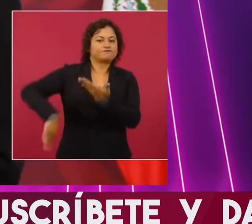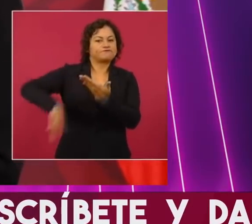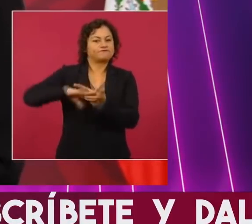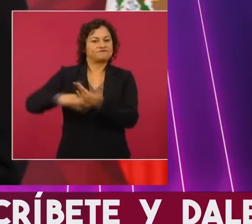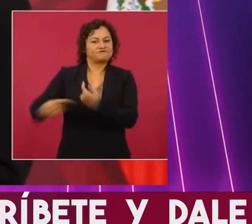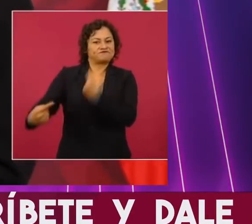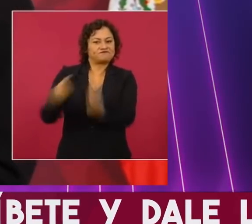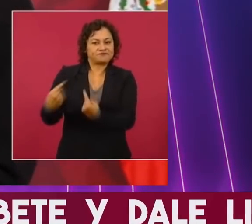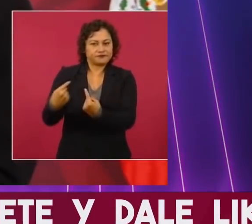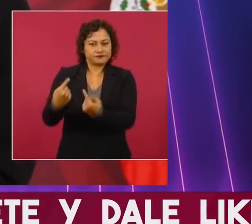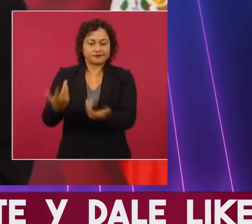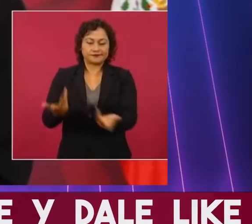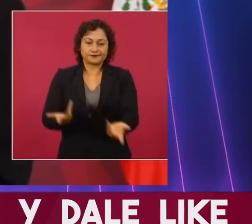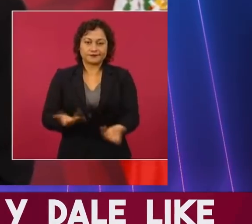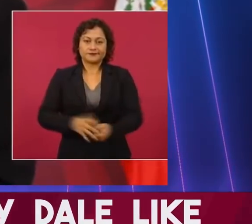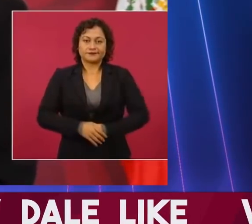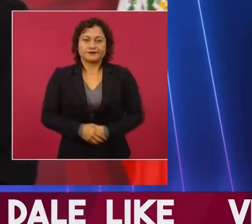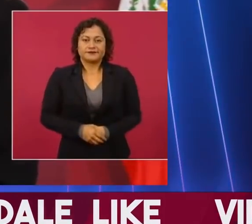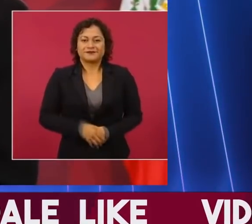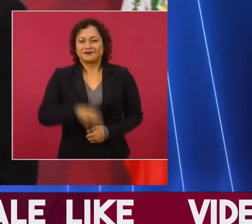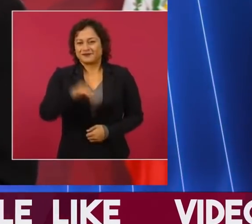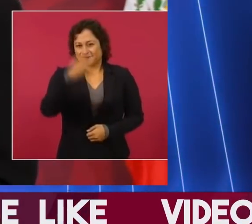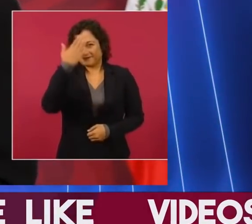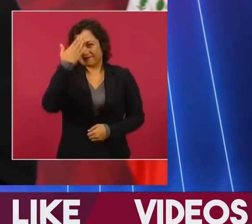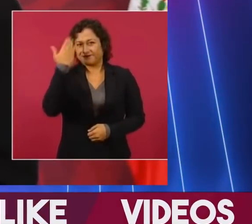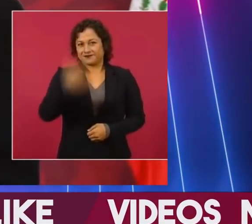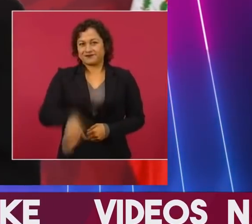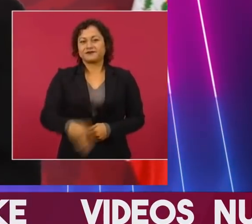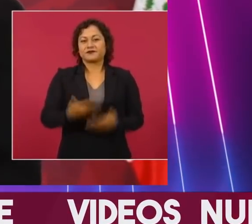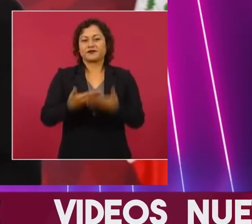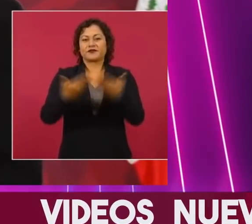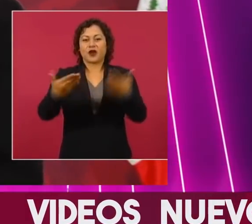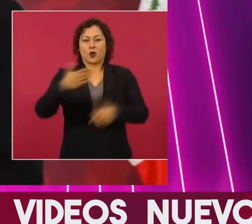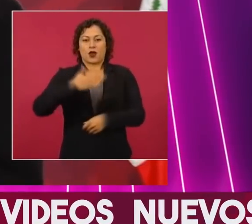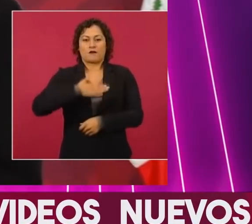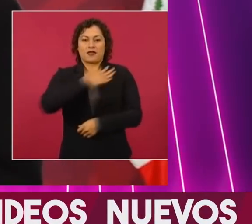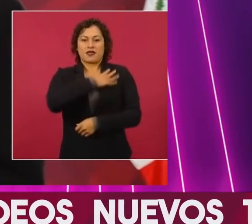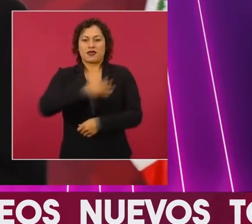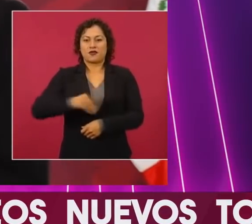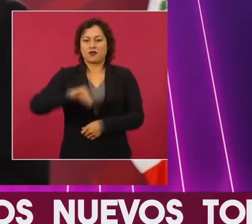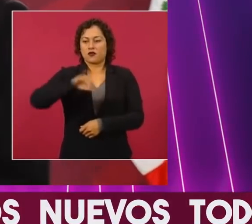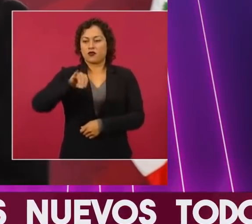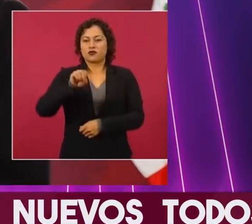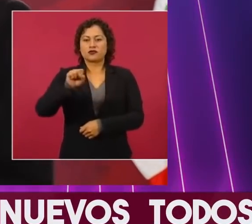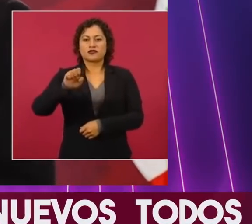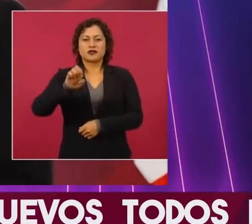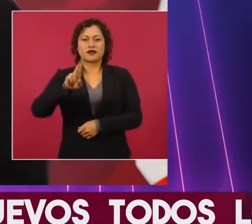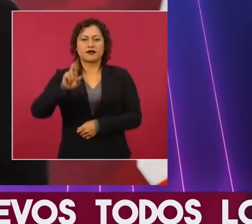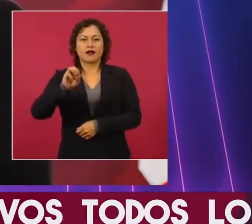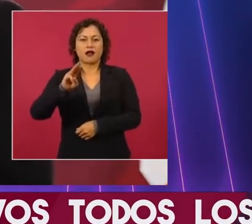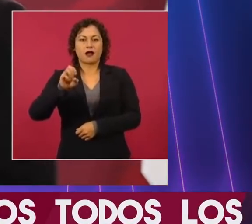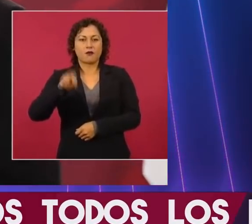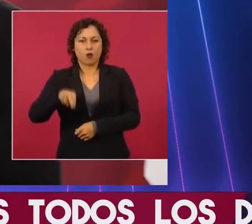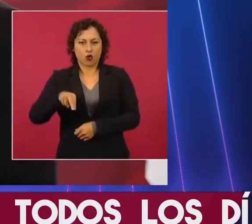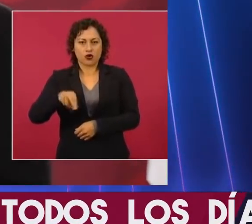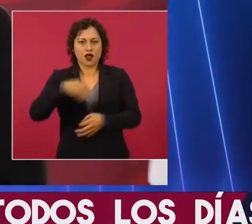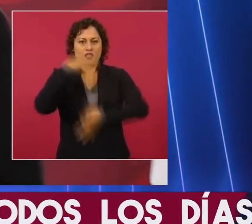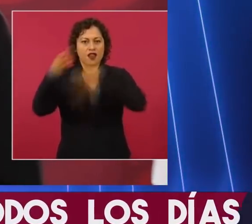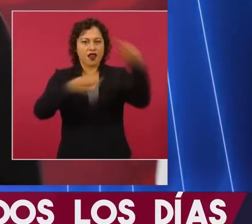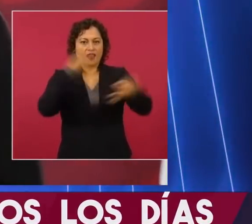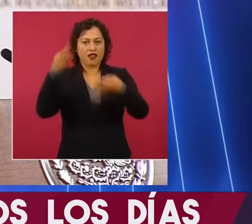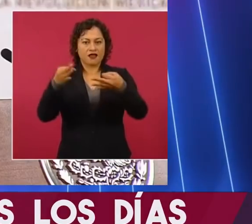Ahora que salió lo de mi hijo, José Ramón, no hay pruebas de nada,